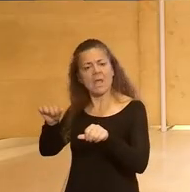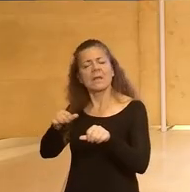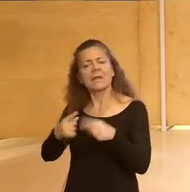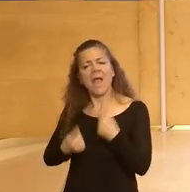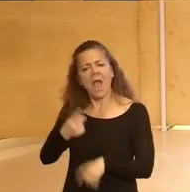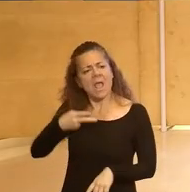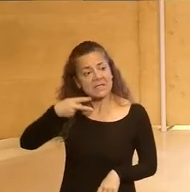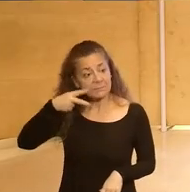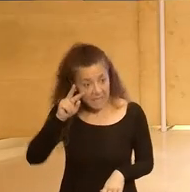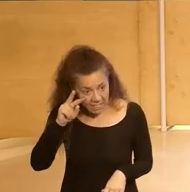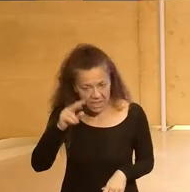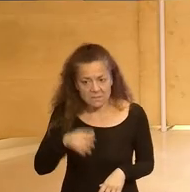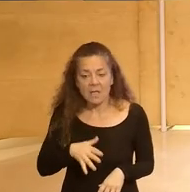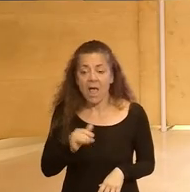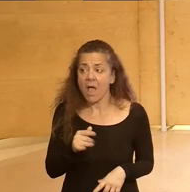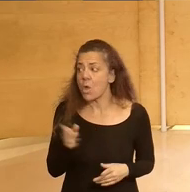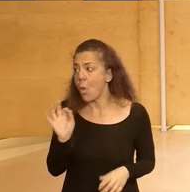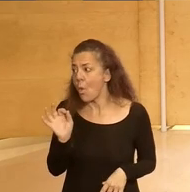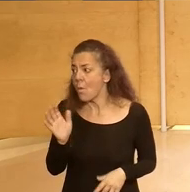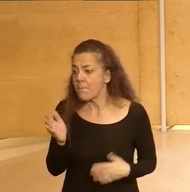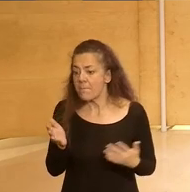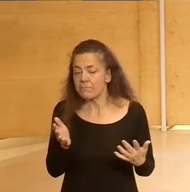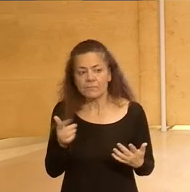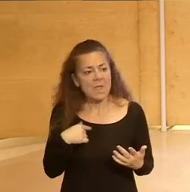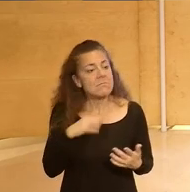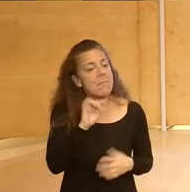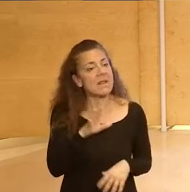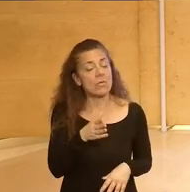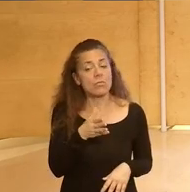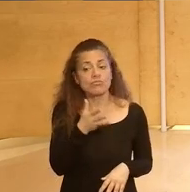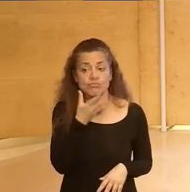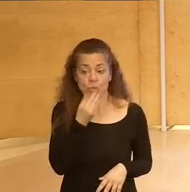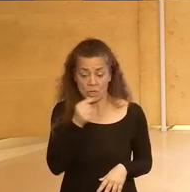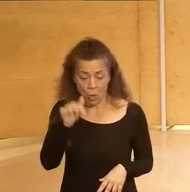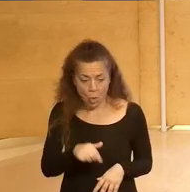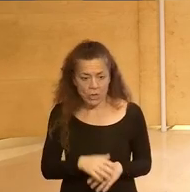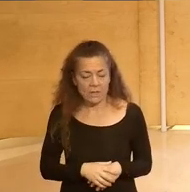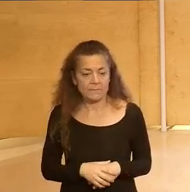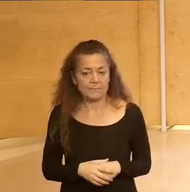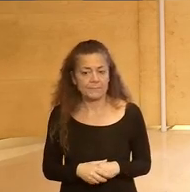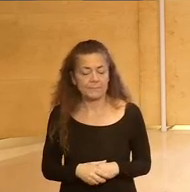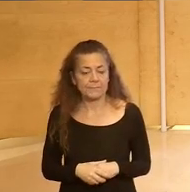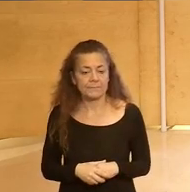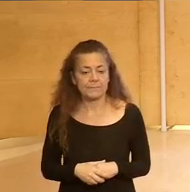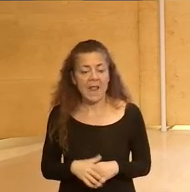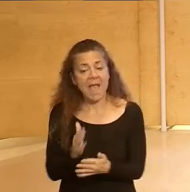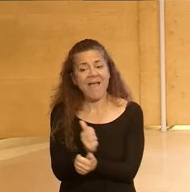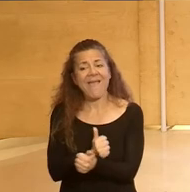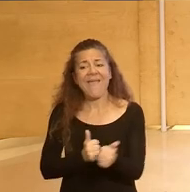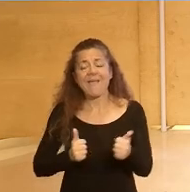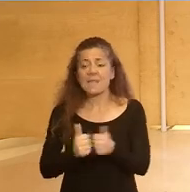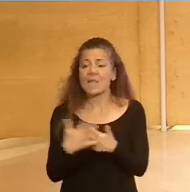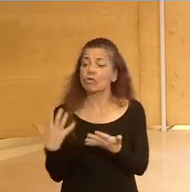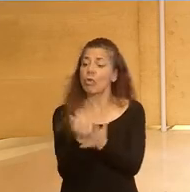experiencias de no sé igual me ha parecido bonito hoy la empatía que ha